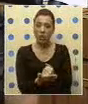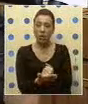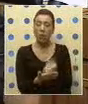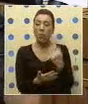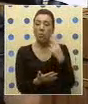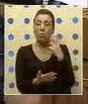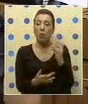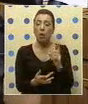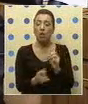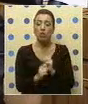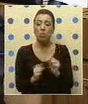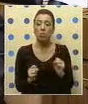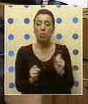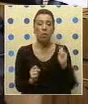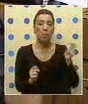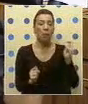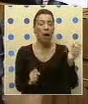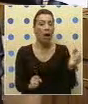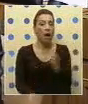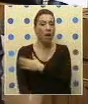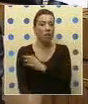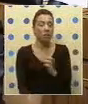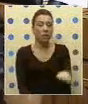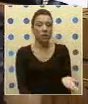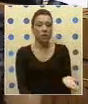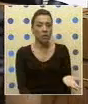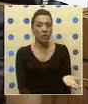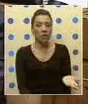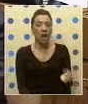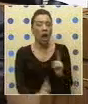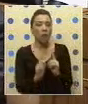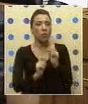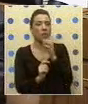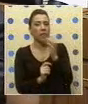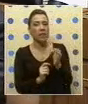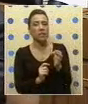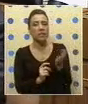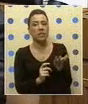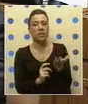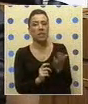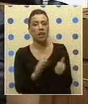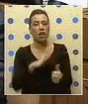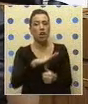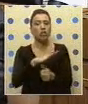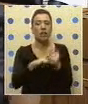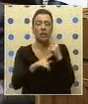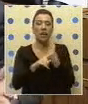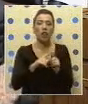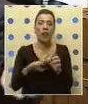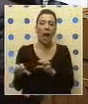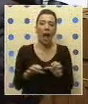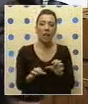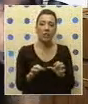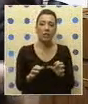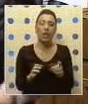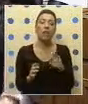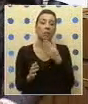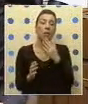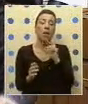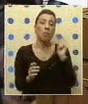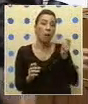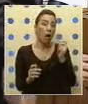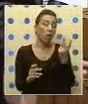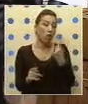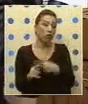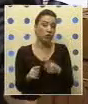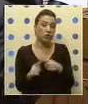veo por qué razón no puede ser objeto de cotización previsional. Alguno podría decir que los concejales tienen otra actividad. Bueno, que se los coticen dos veces,